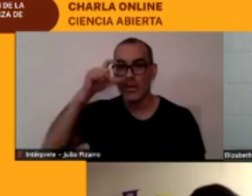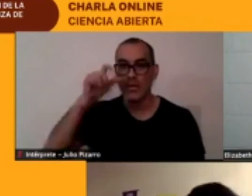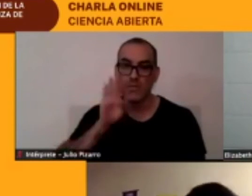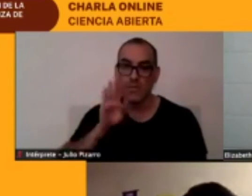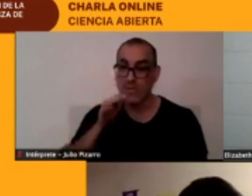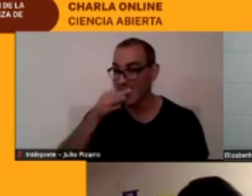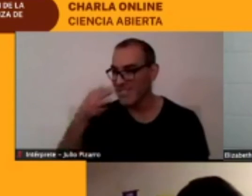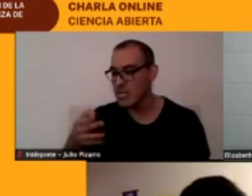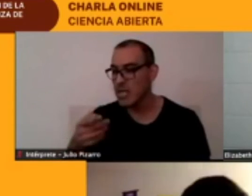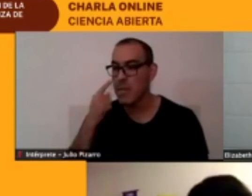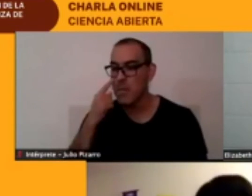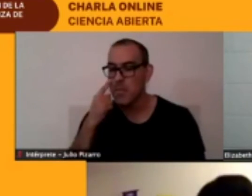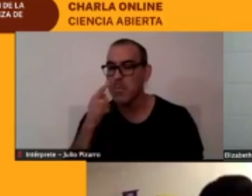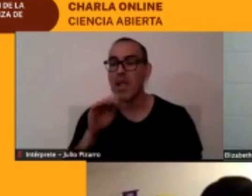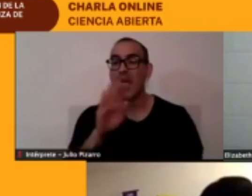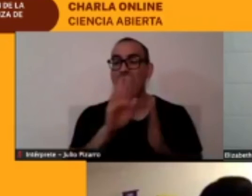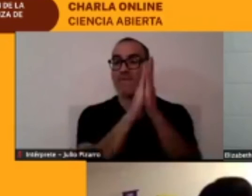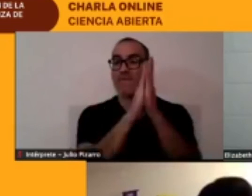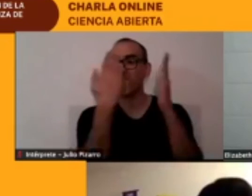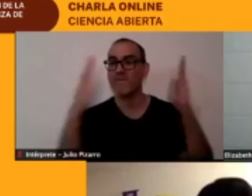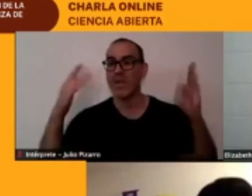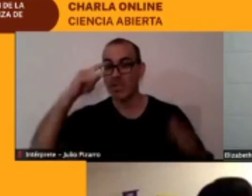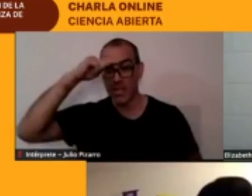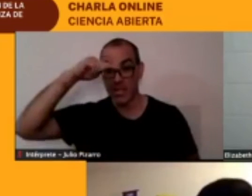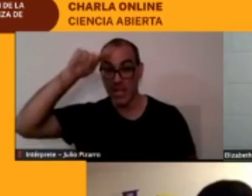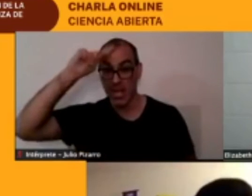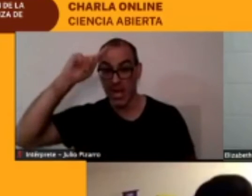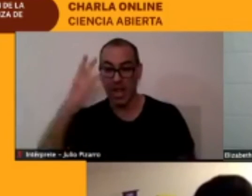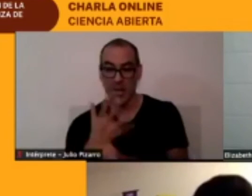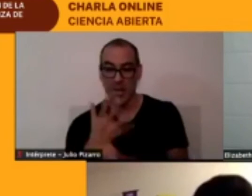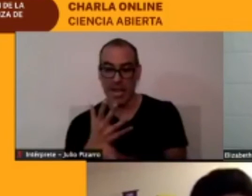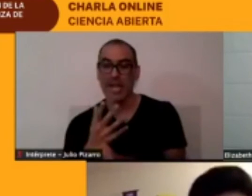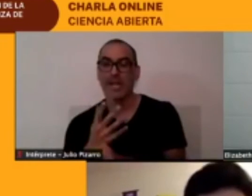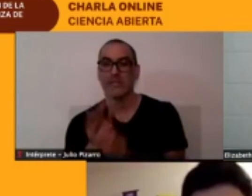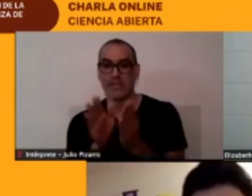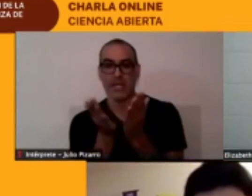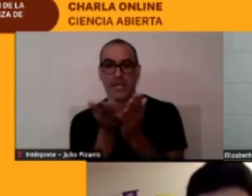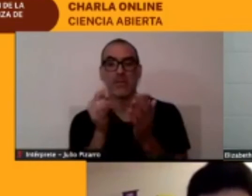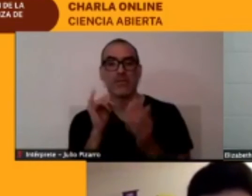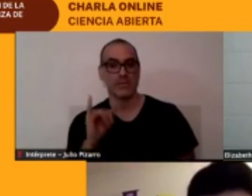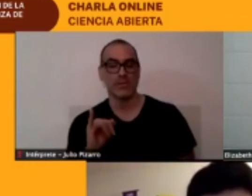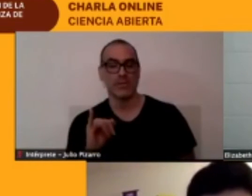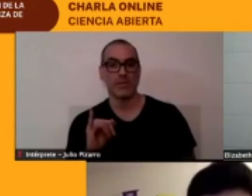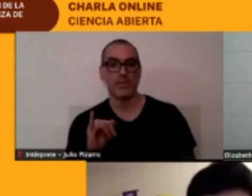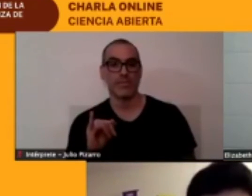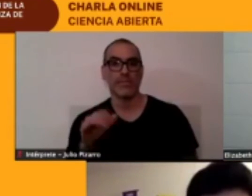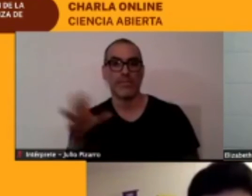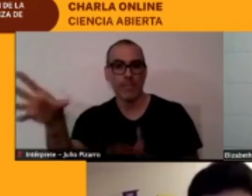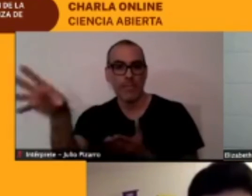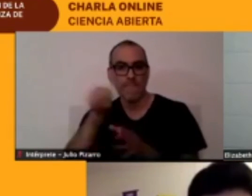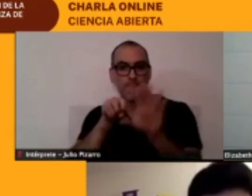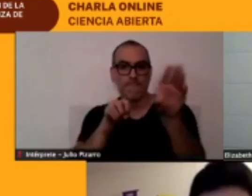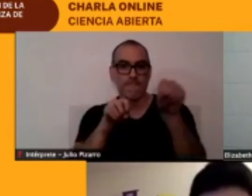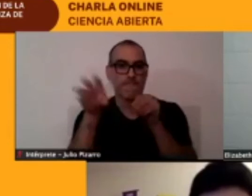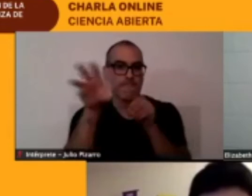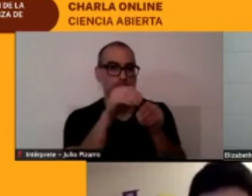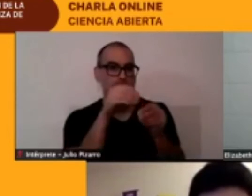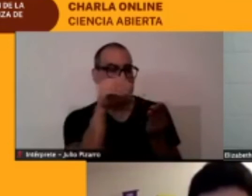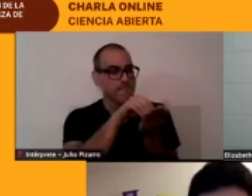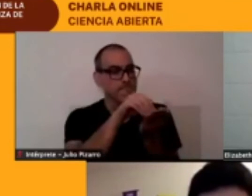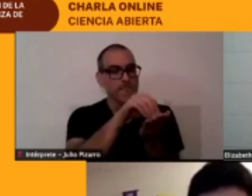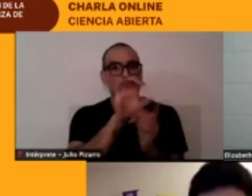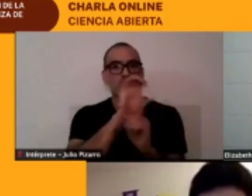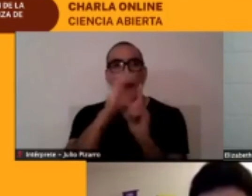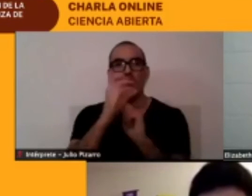Calama no sé si están digitalizados pero hay libros que han recogido la cultura tacameña de diferentes